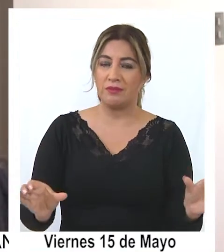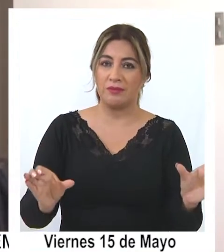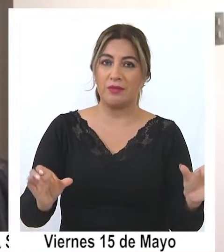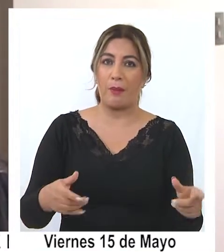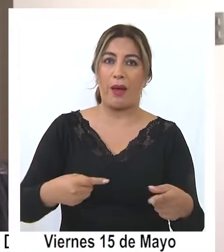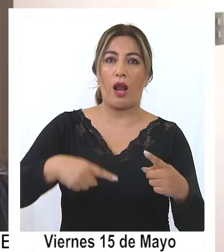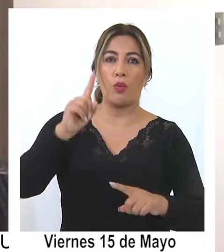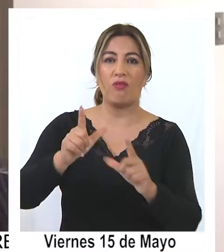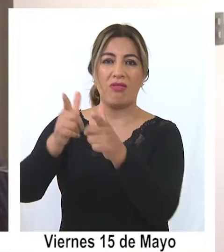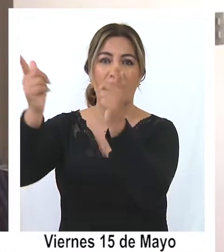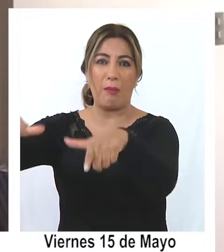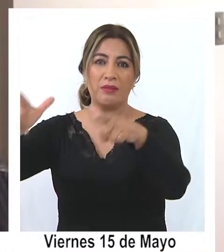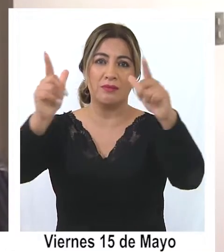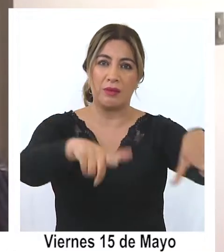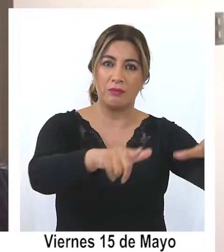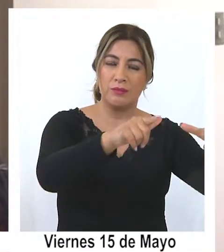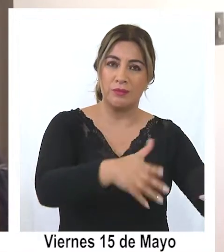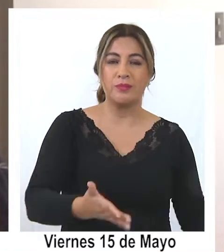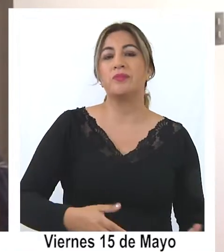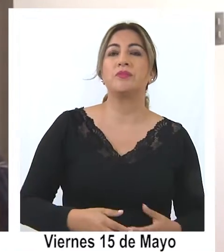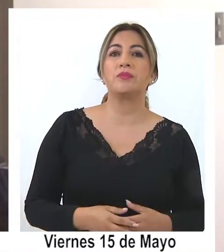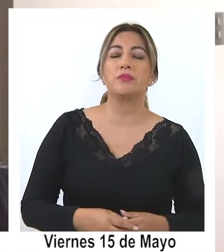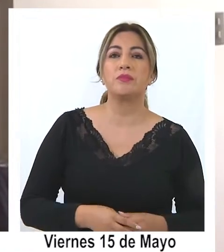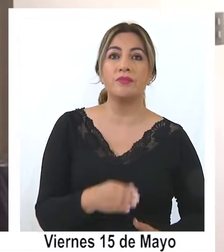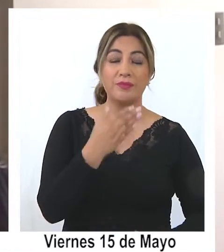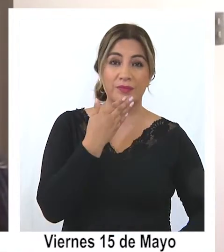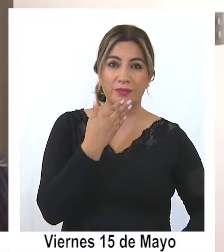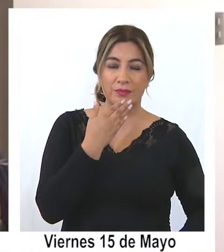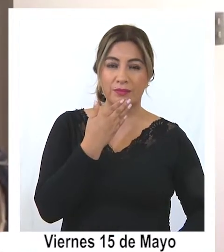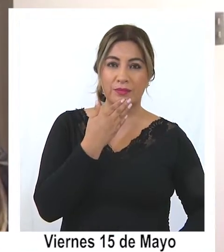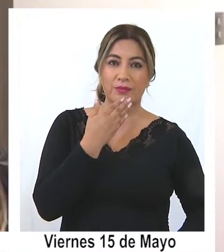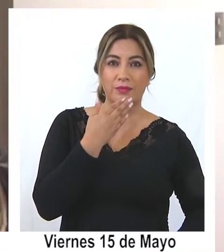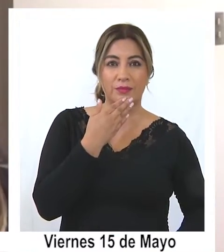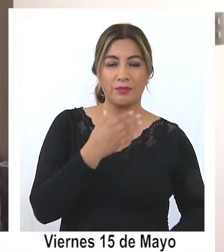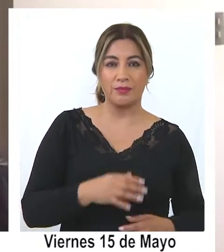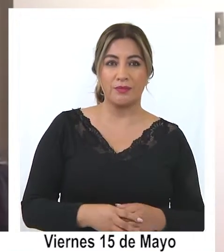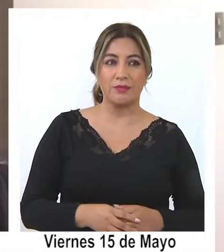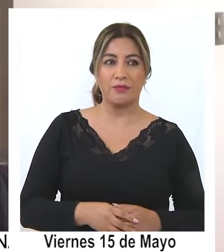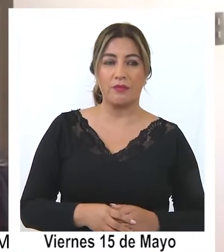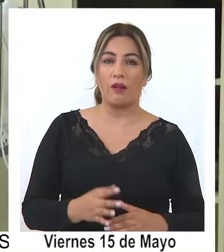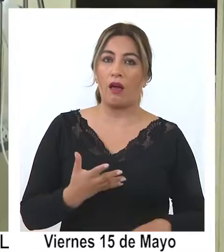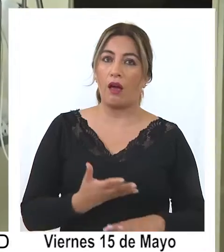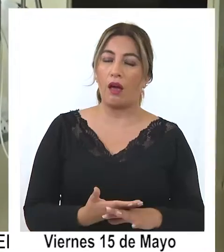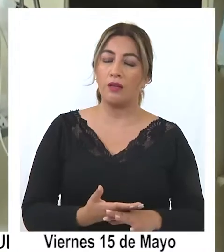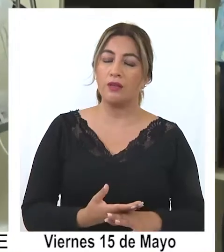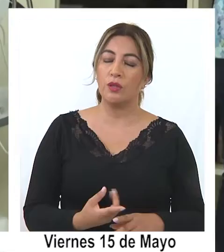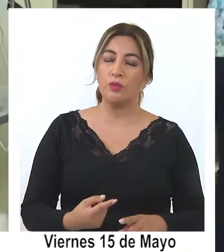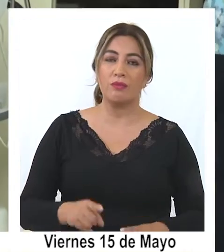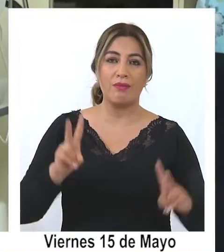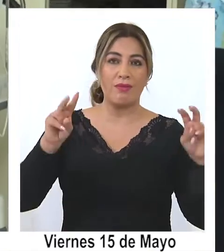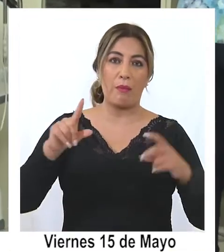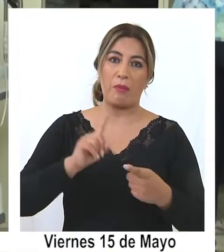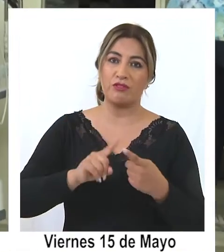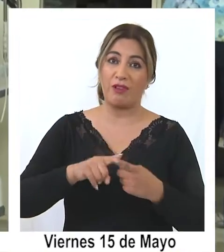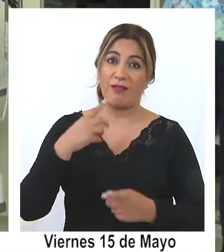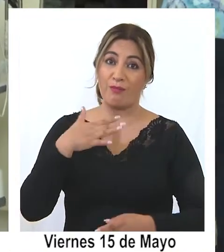la gran mayoría en realidad. Y también ha traído costos personales importantes.